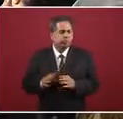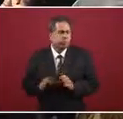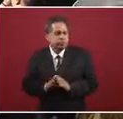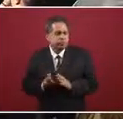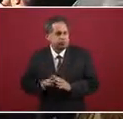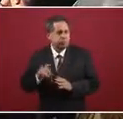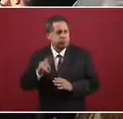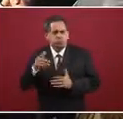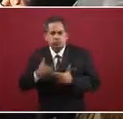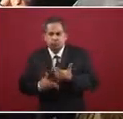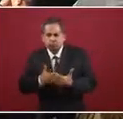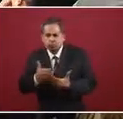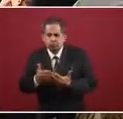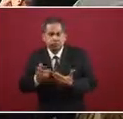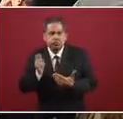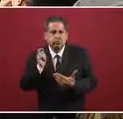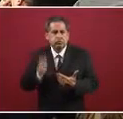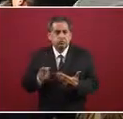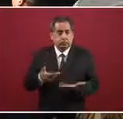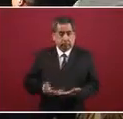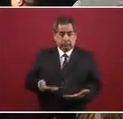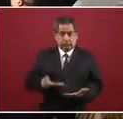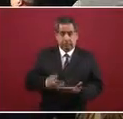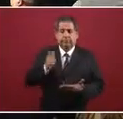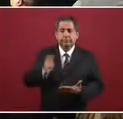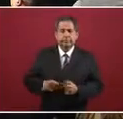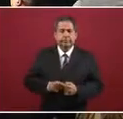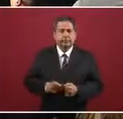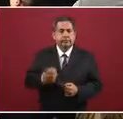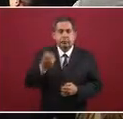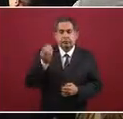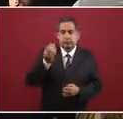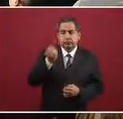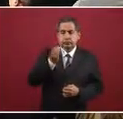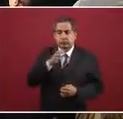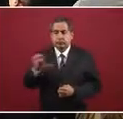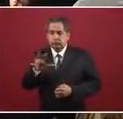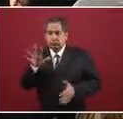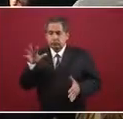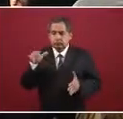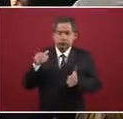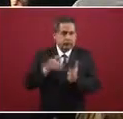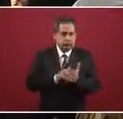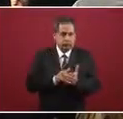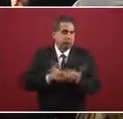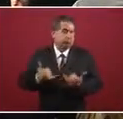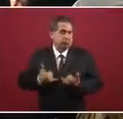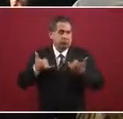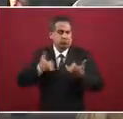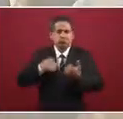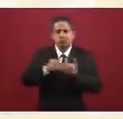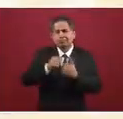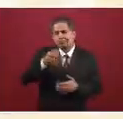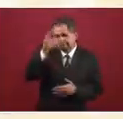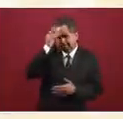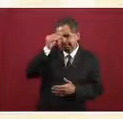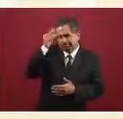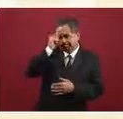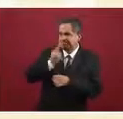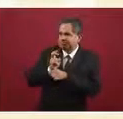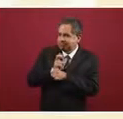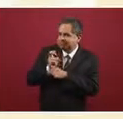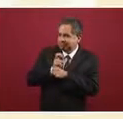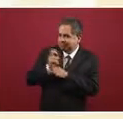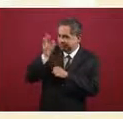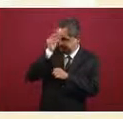este programa. Al día de hoy tenemos 905 mil jóvenes aprendices alrededor del país que se